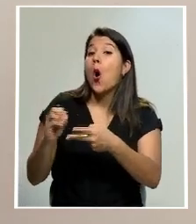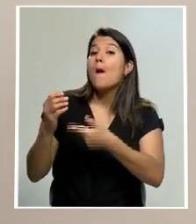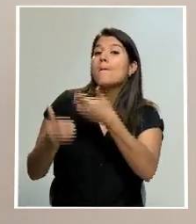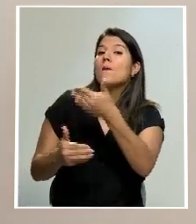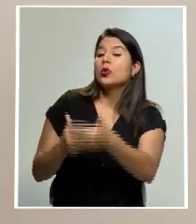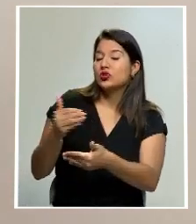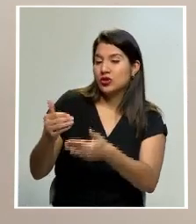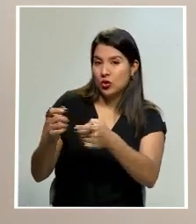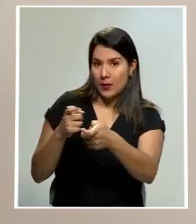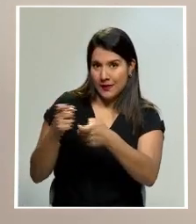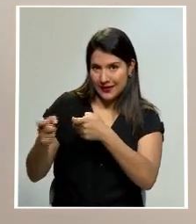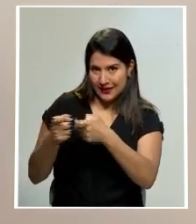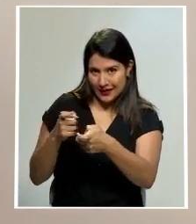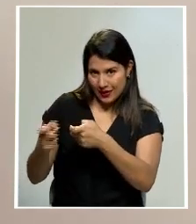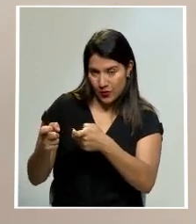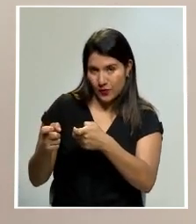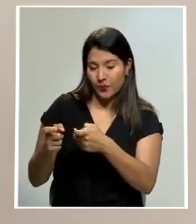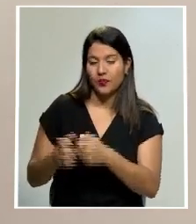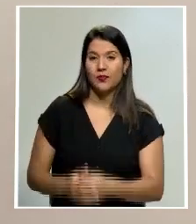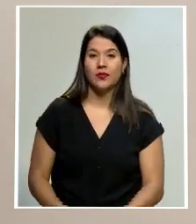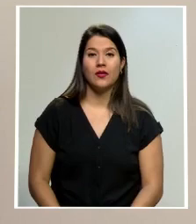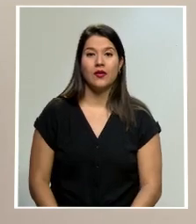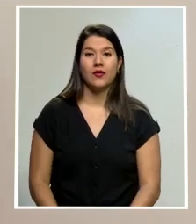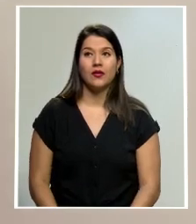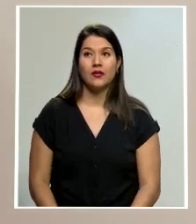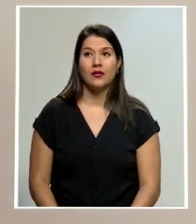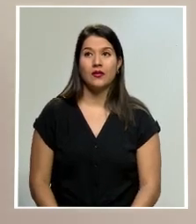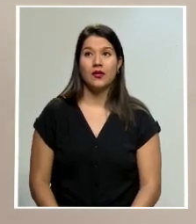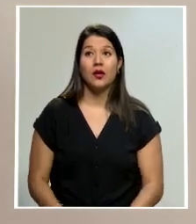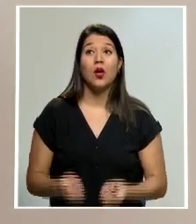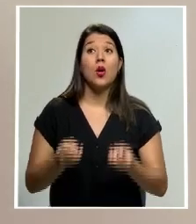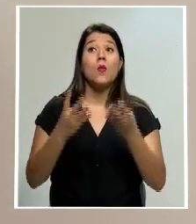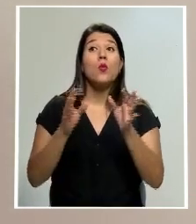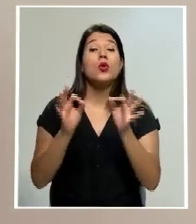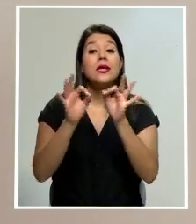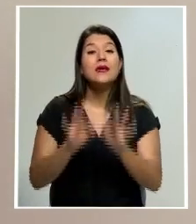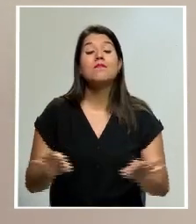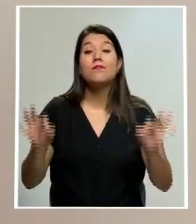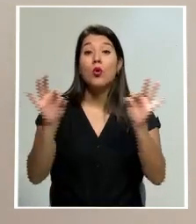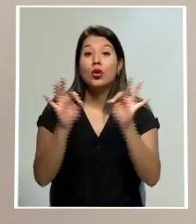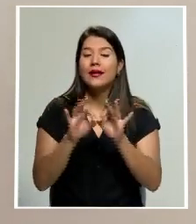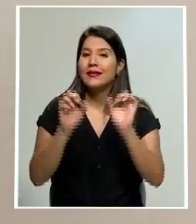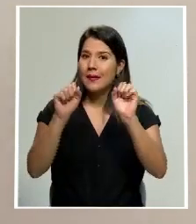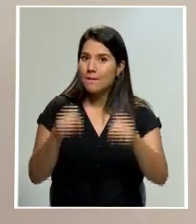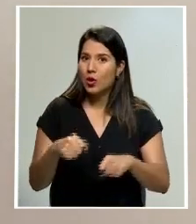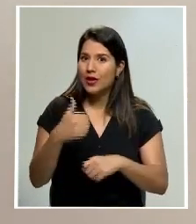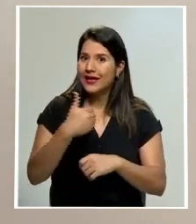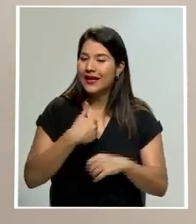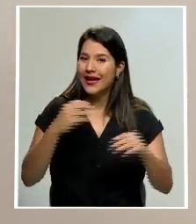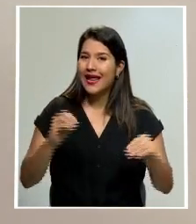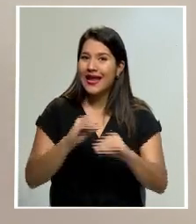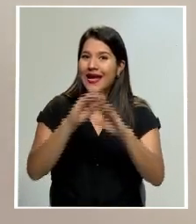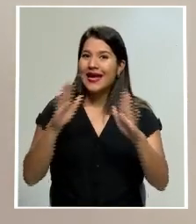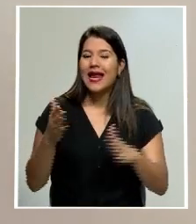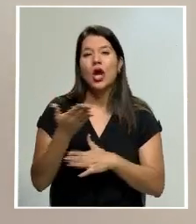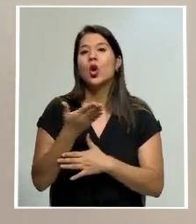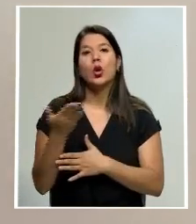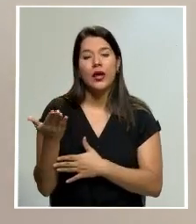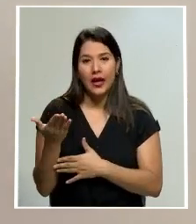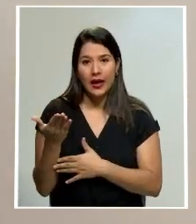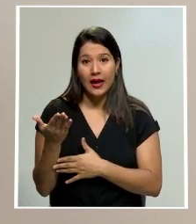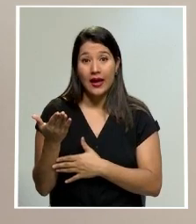el dictado de la resolución final. Es importante tener claro que los operadores jurídicos